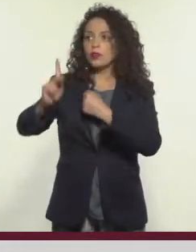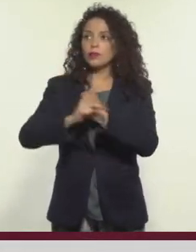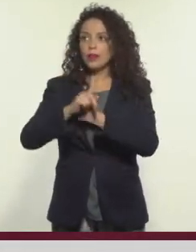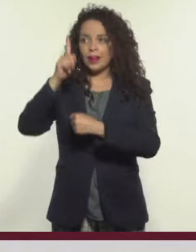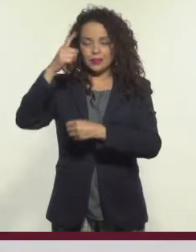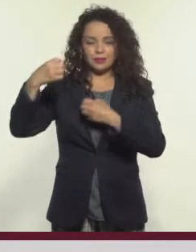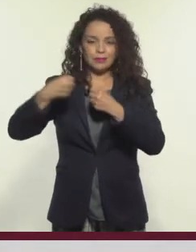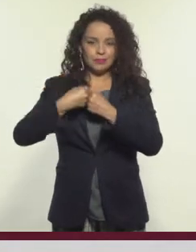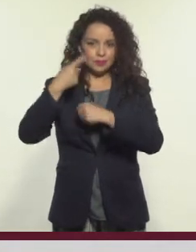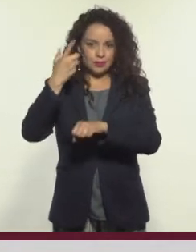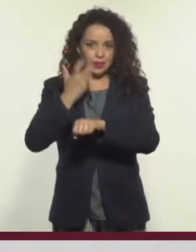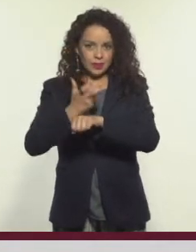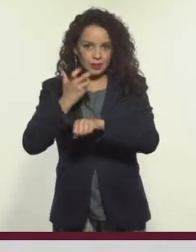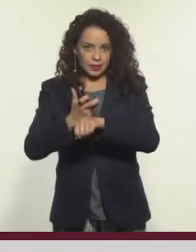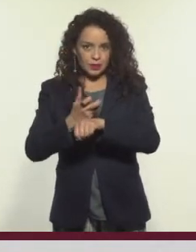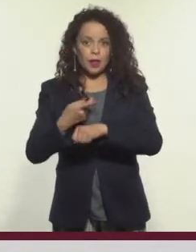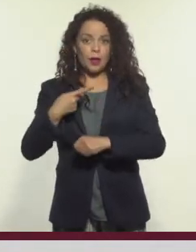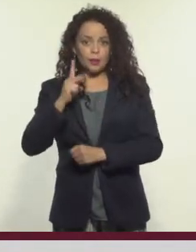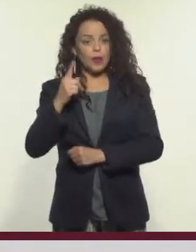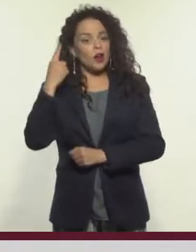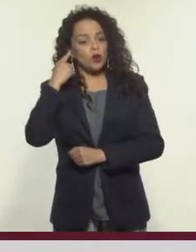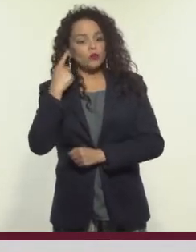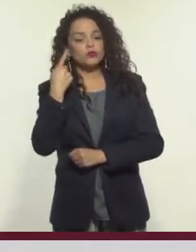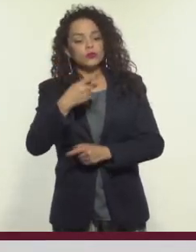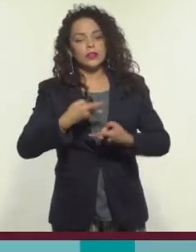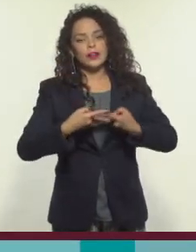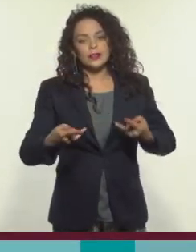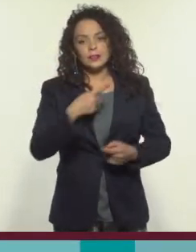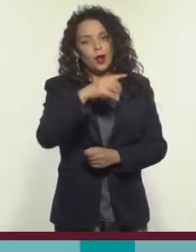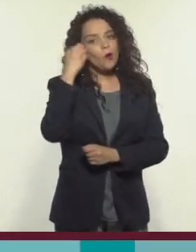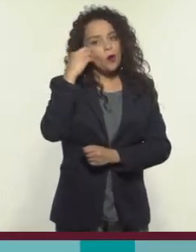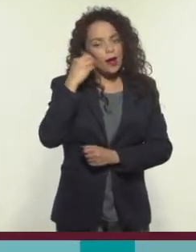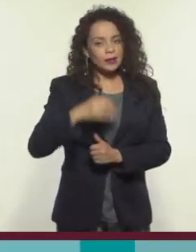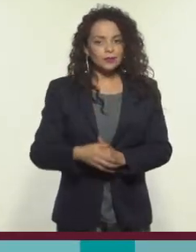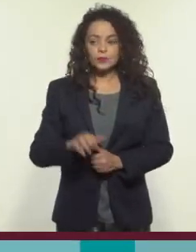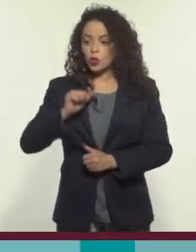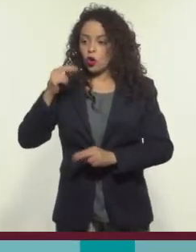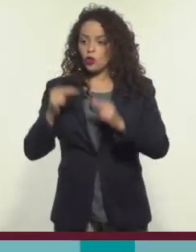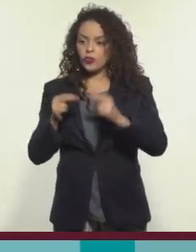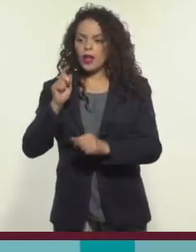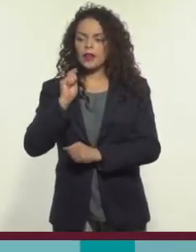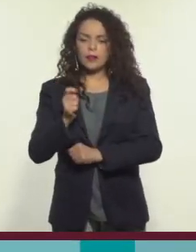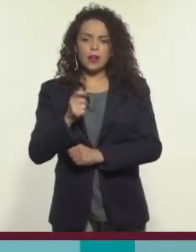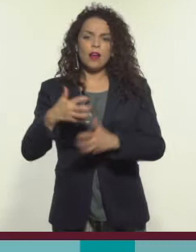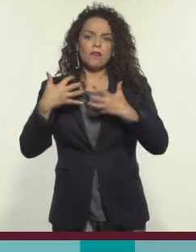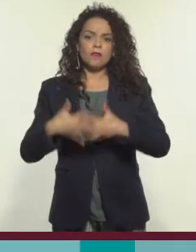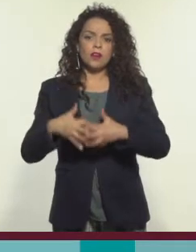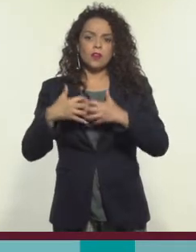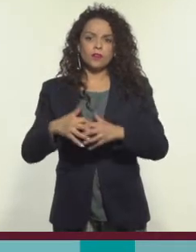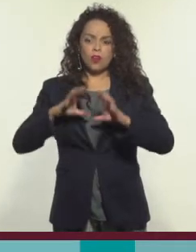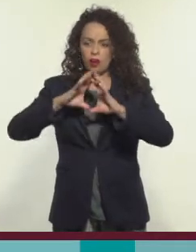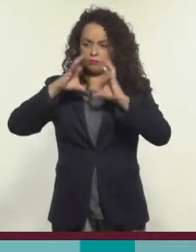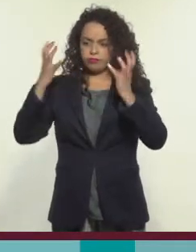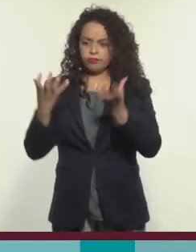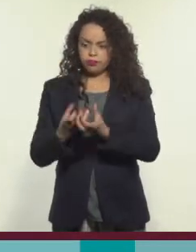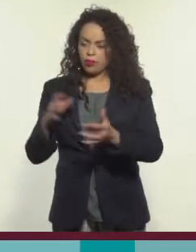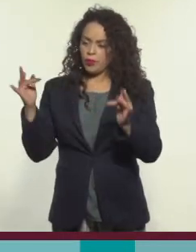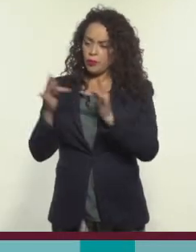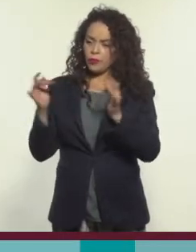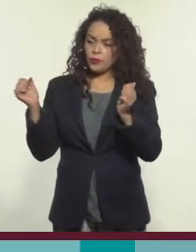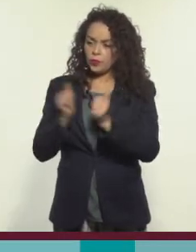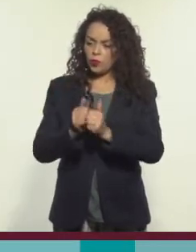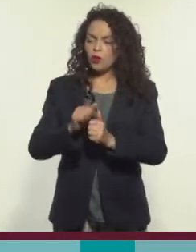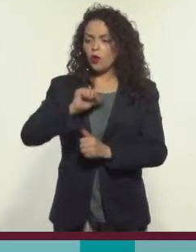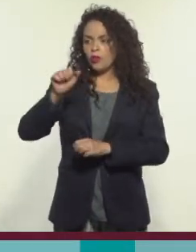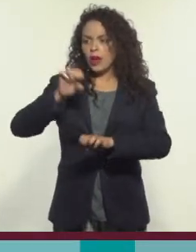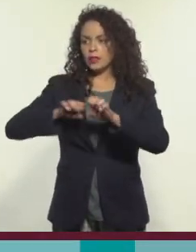la frontera norte de nuestro país. Y el último nivel es el de las industrias globales, que tienen relación con los grandes consorcios de